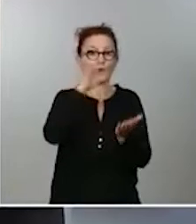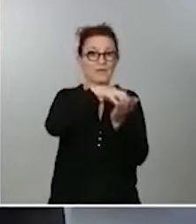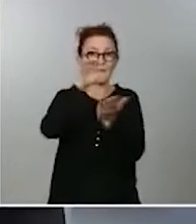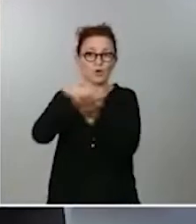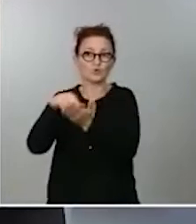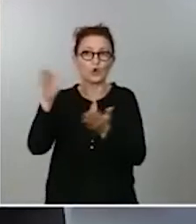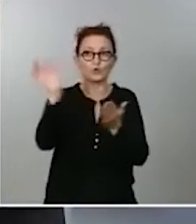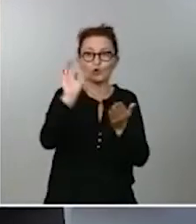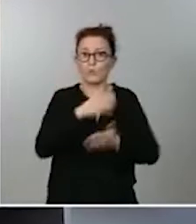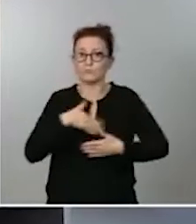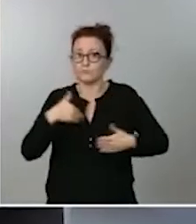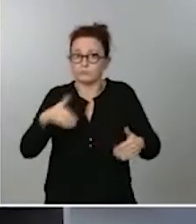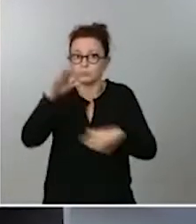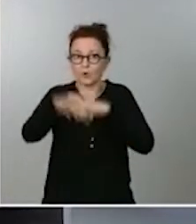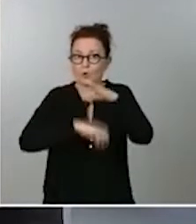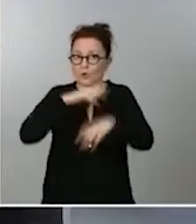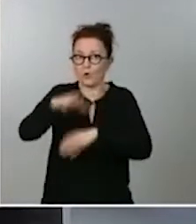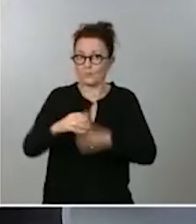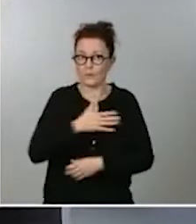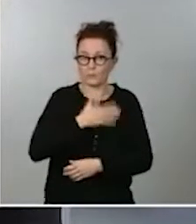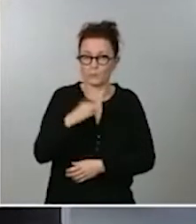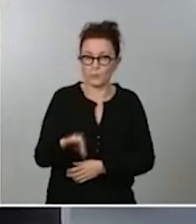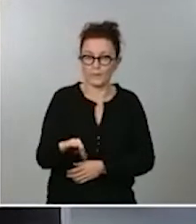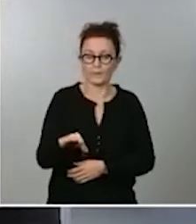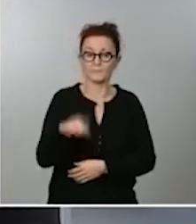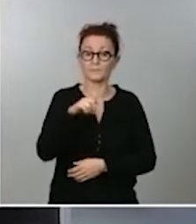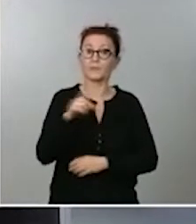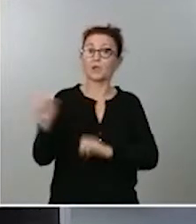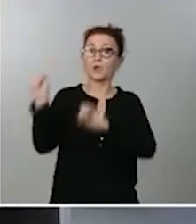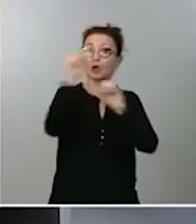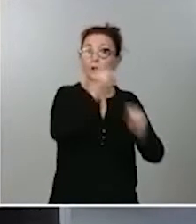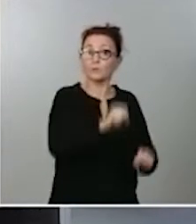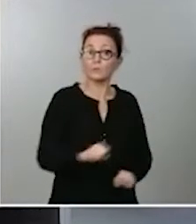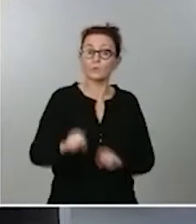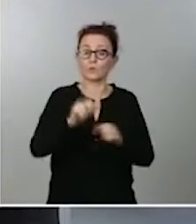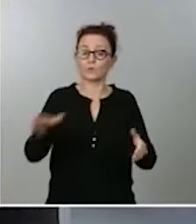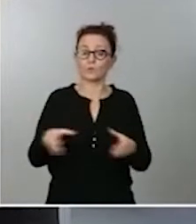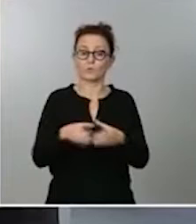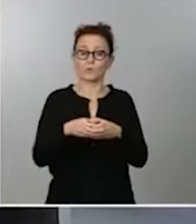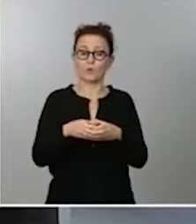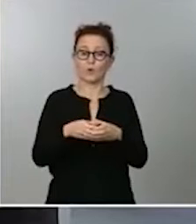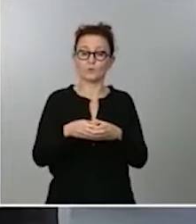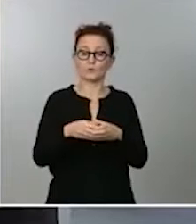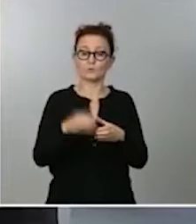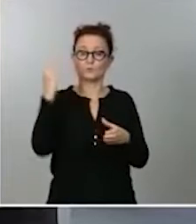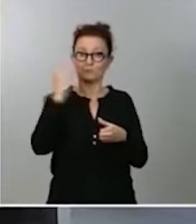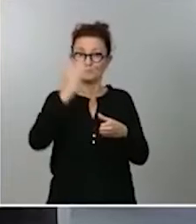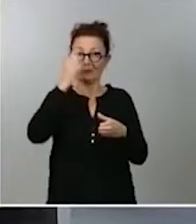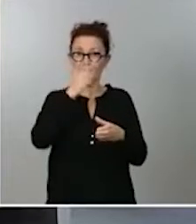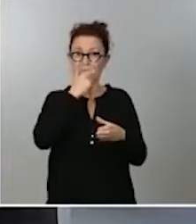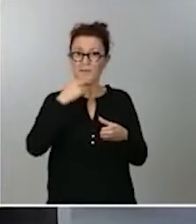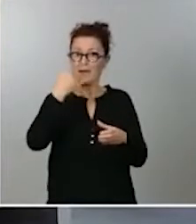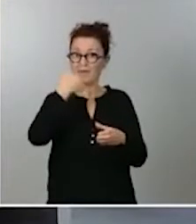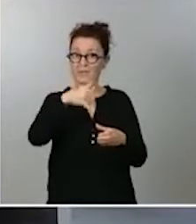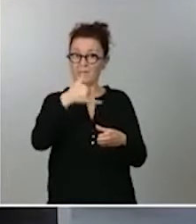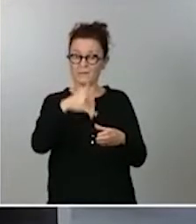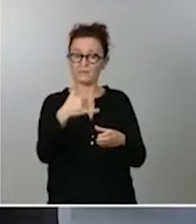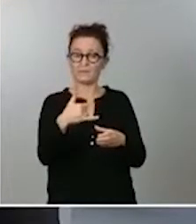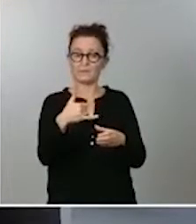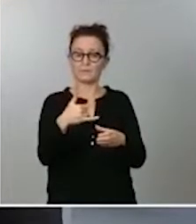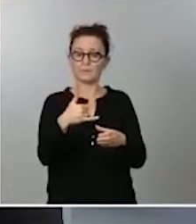También, en este sentido de la protección a los grupos vulnerables, nos gustaría saber si ya tienen